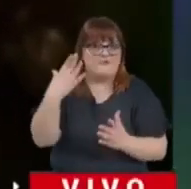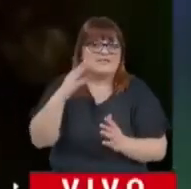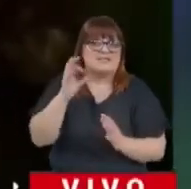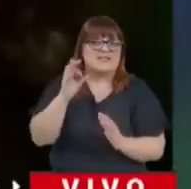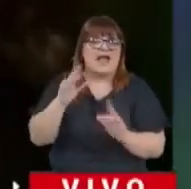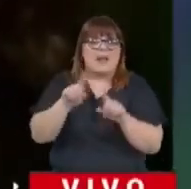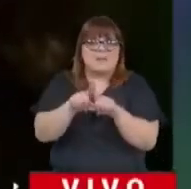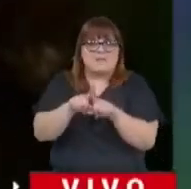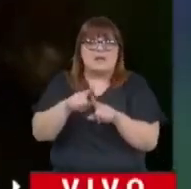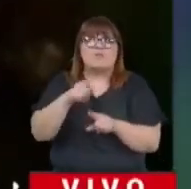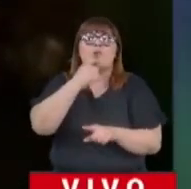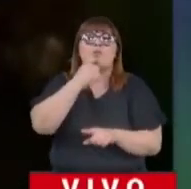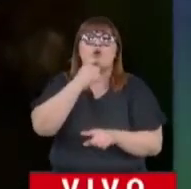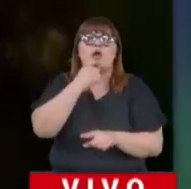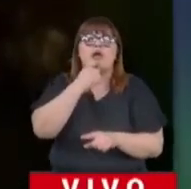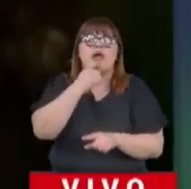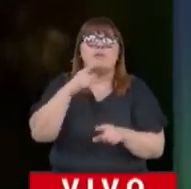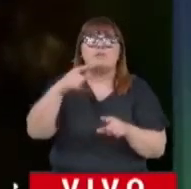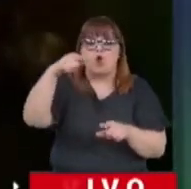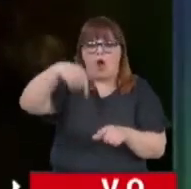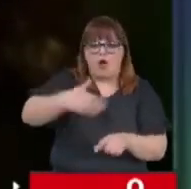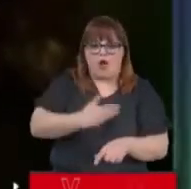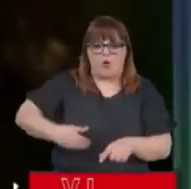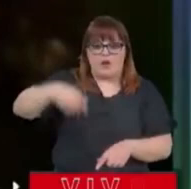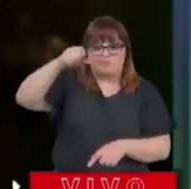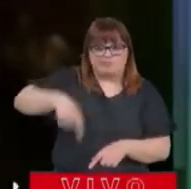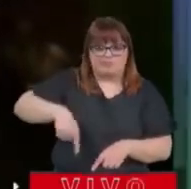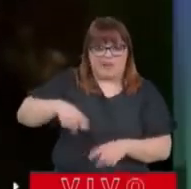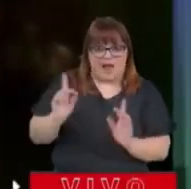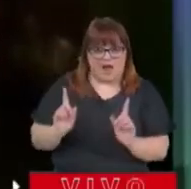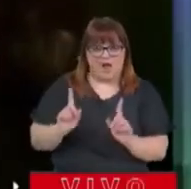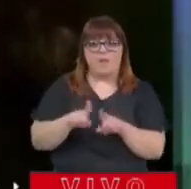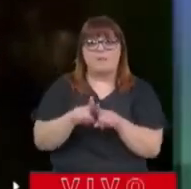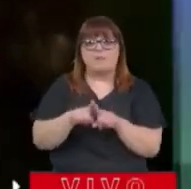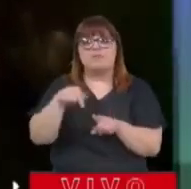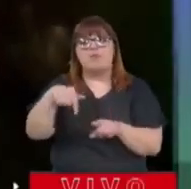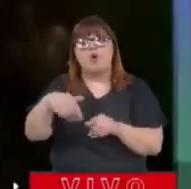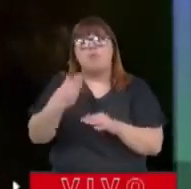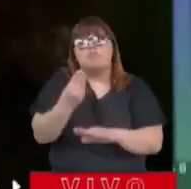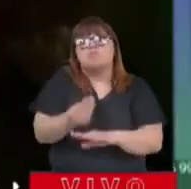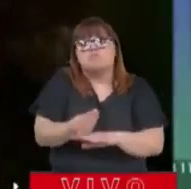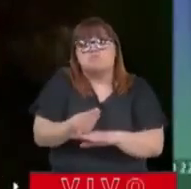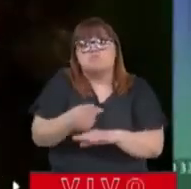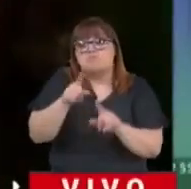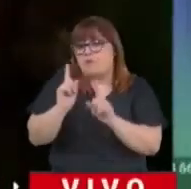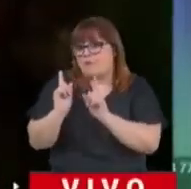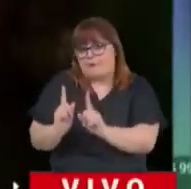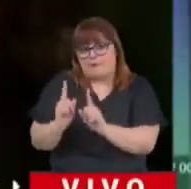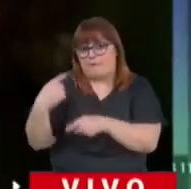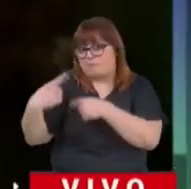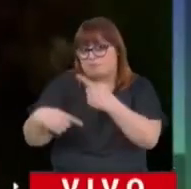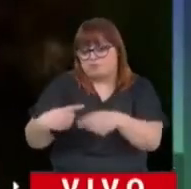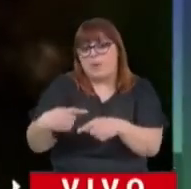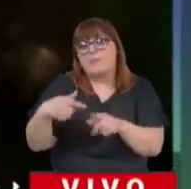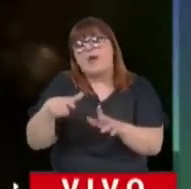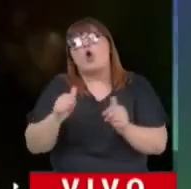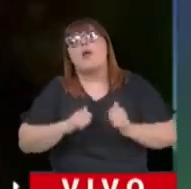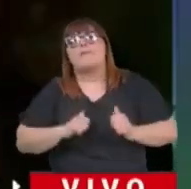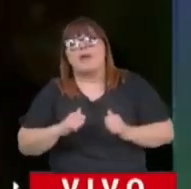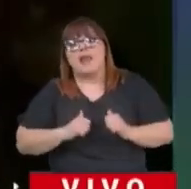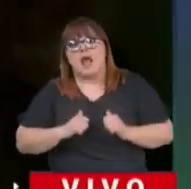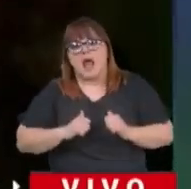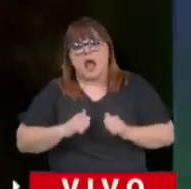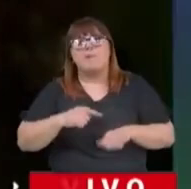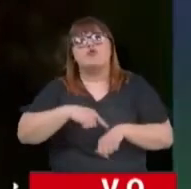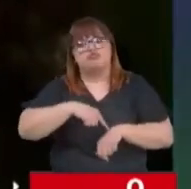hablando de Walter Winiveski, quien podría llegar a ser un posible ganador, pero hay todavía que esperar,